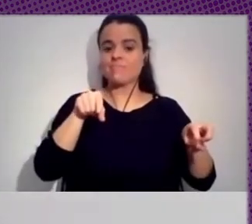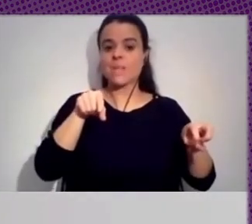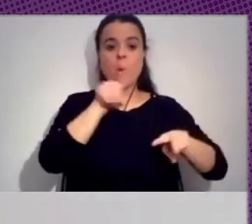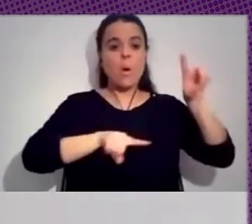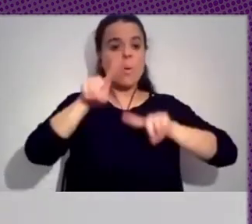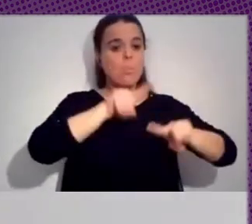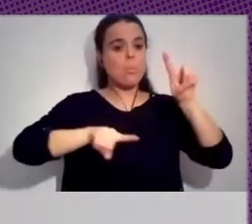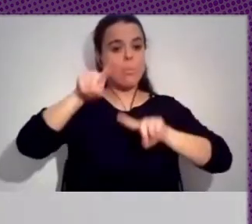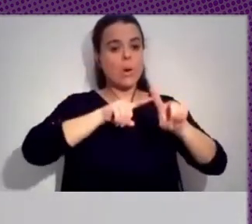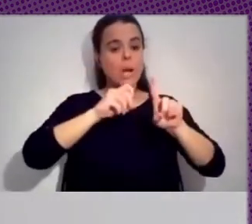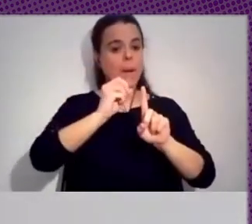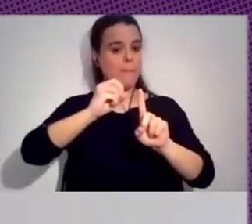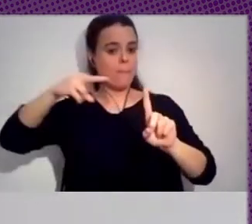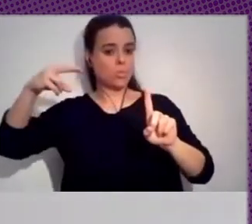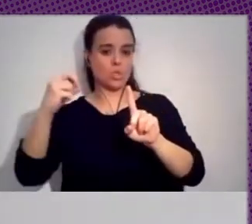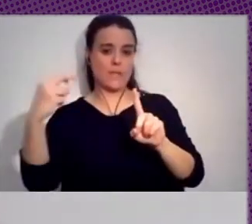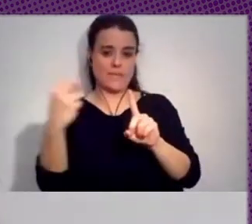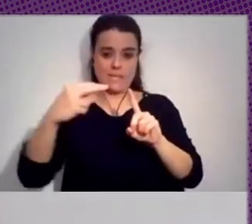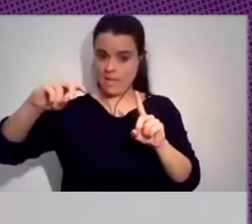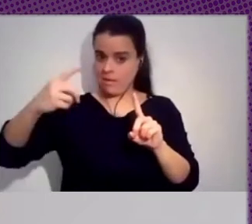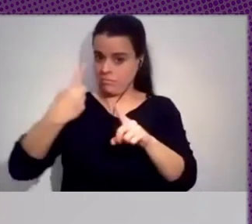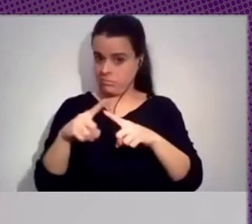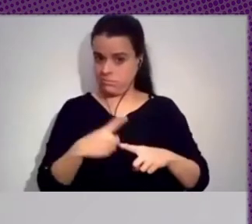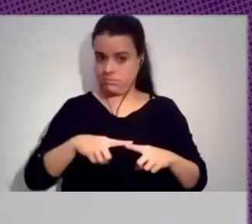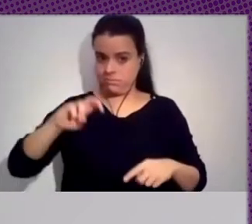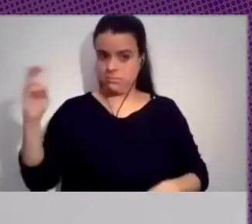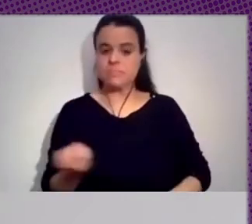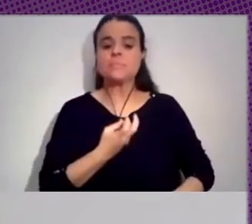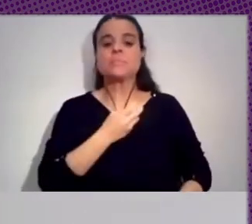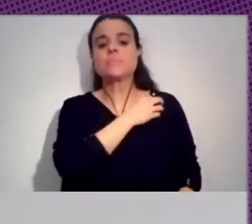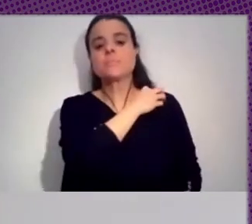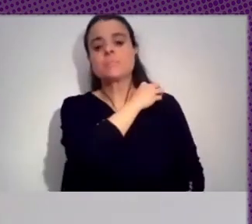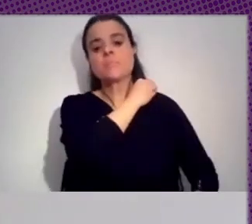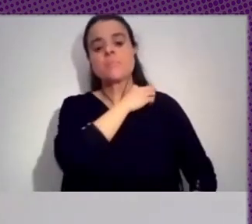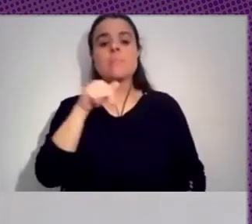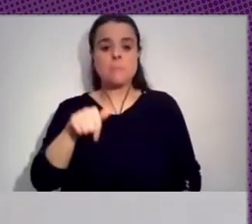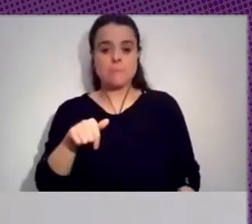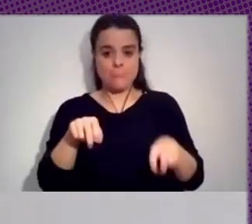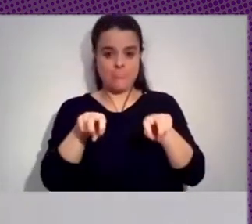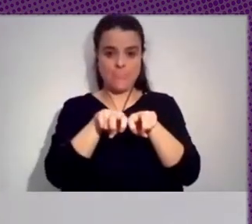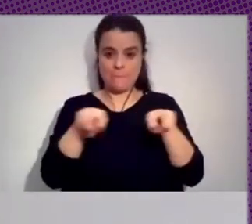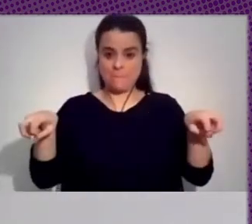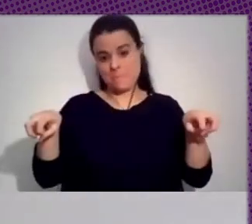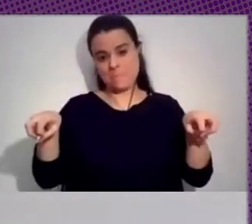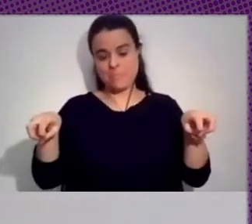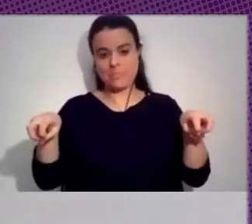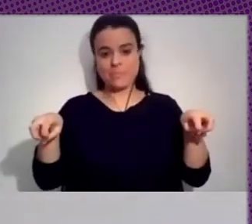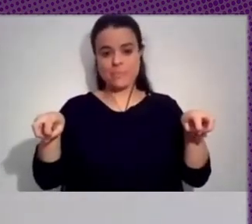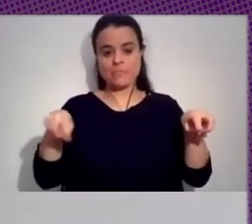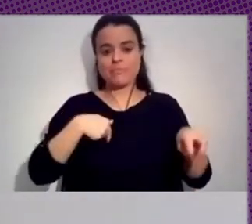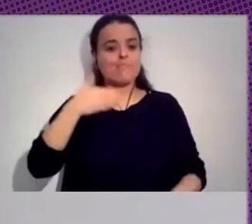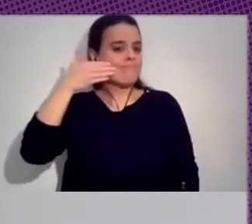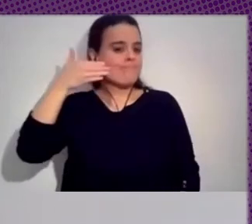vista. Entonces, bueno, en esta mesa tenemos, bueno, tengo el orgullo de presentar y